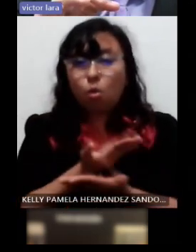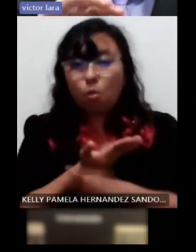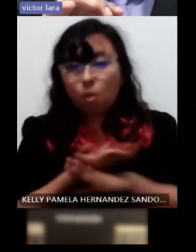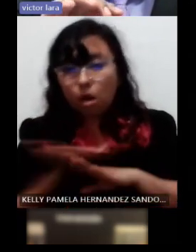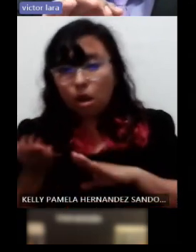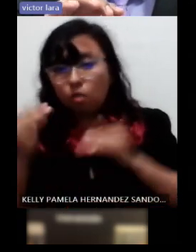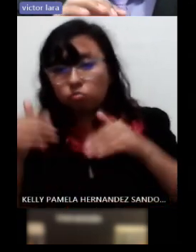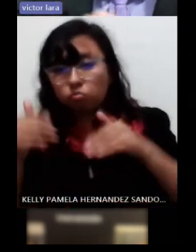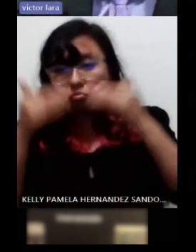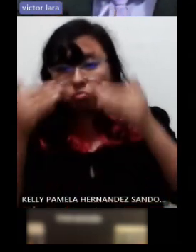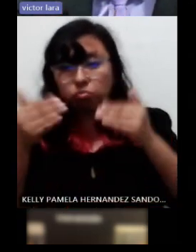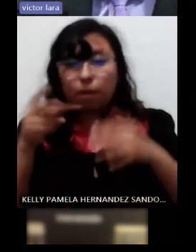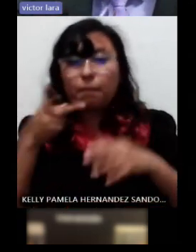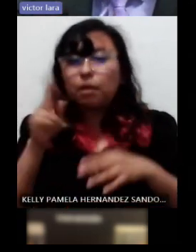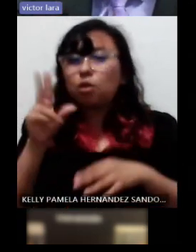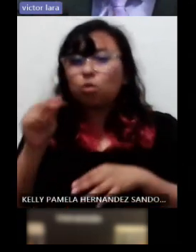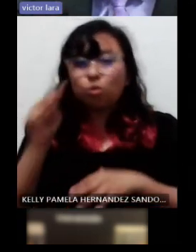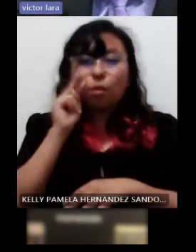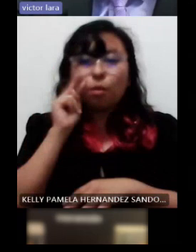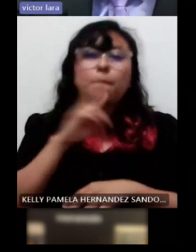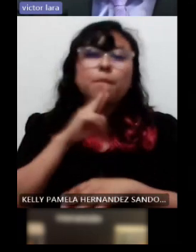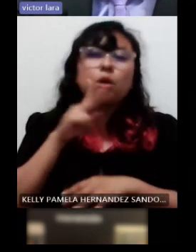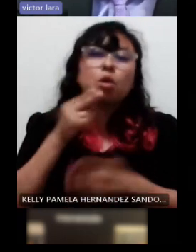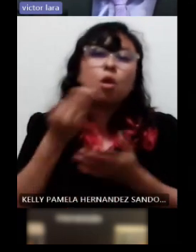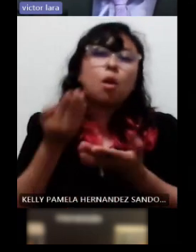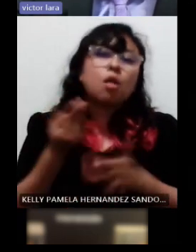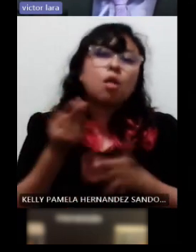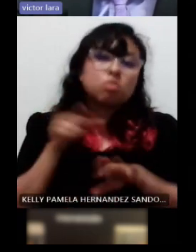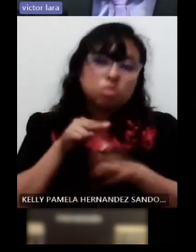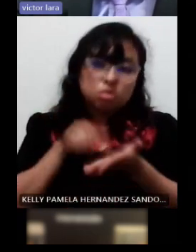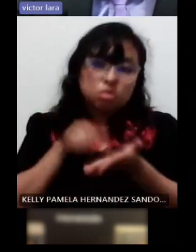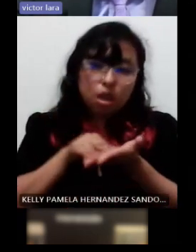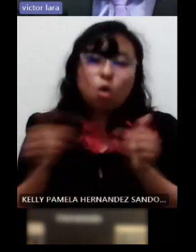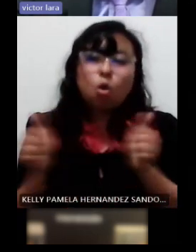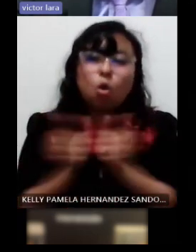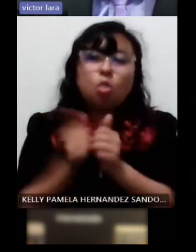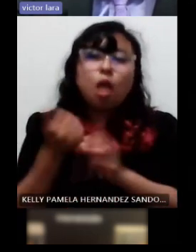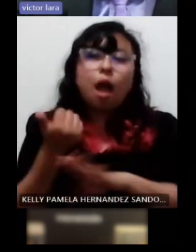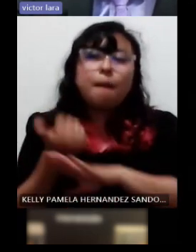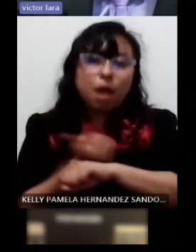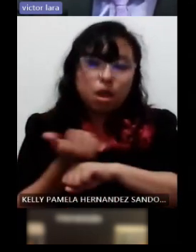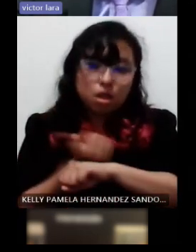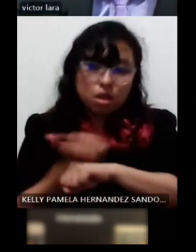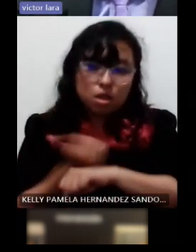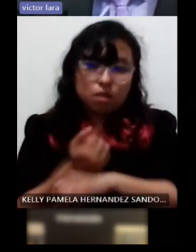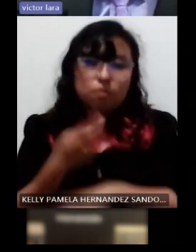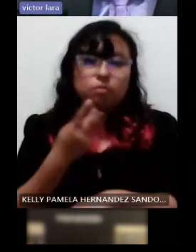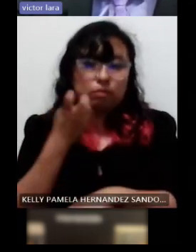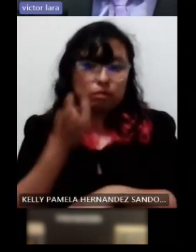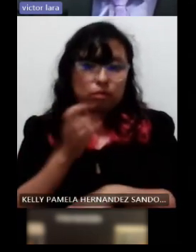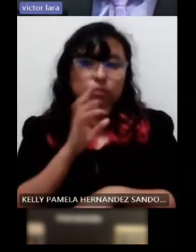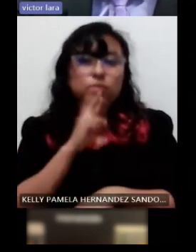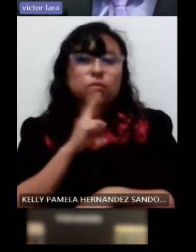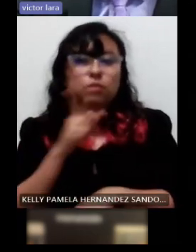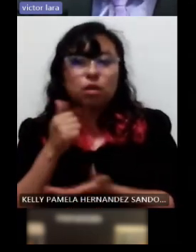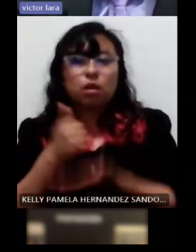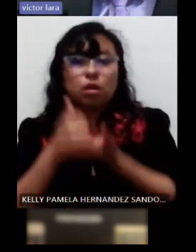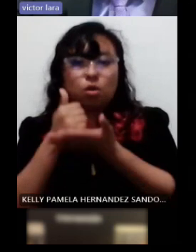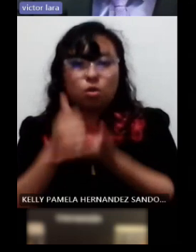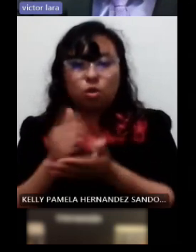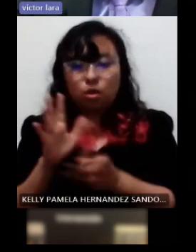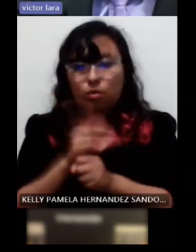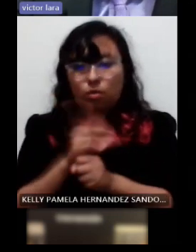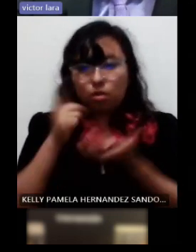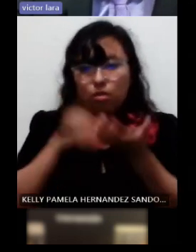en un fondo amarillo para las personas que tienen pues estos diagnósticos de alteraciones